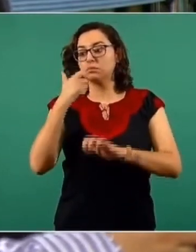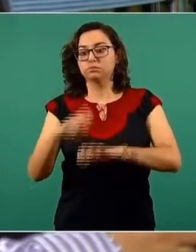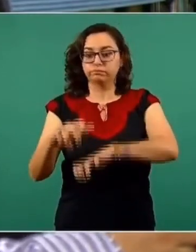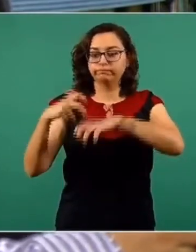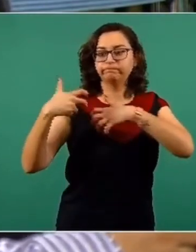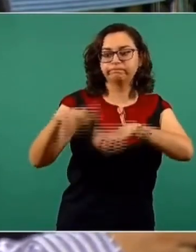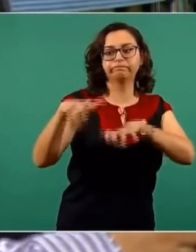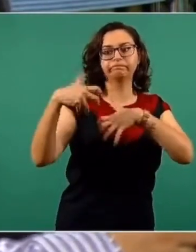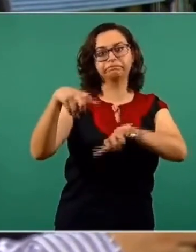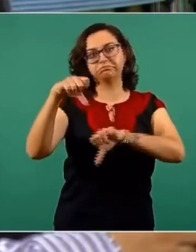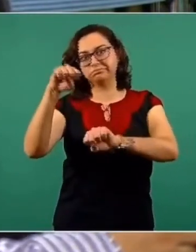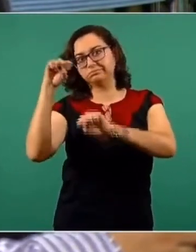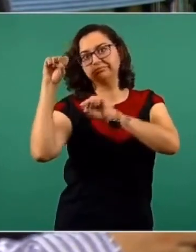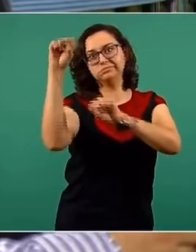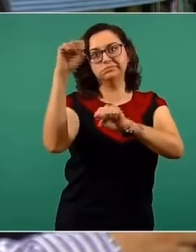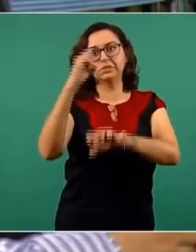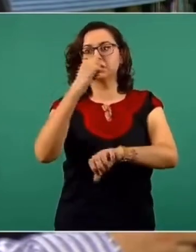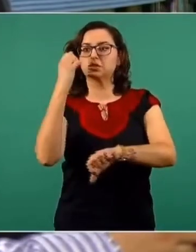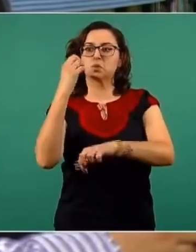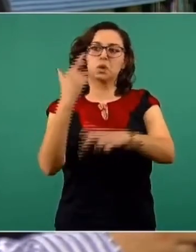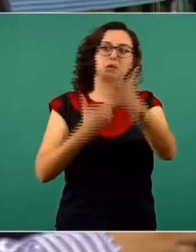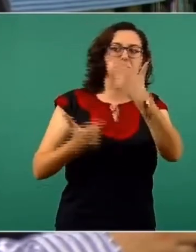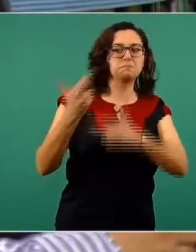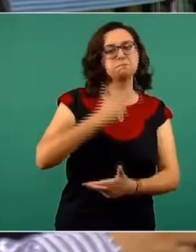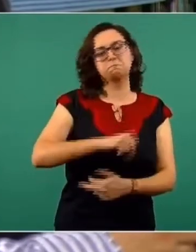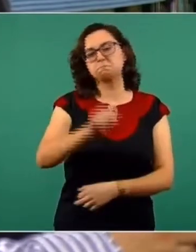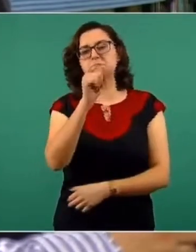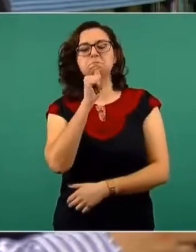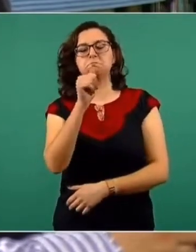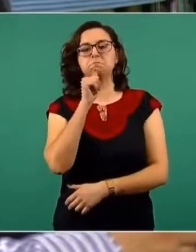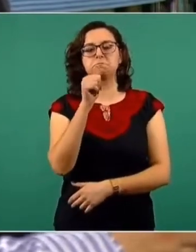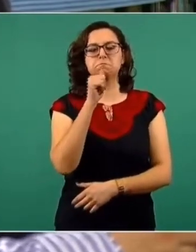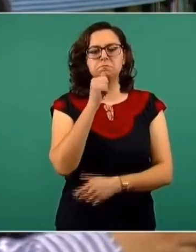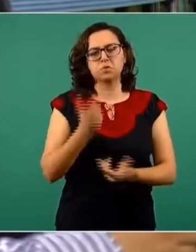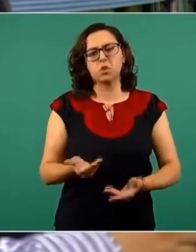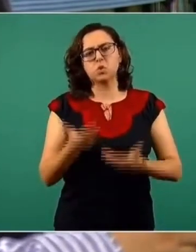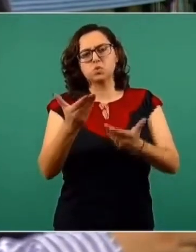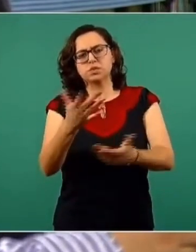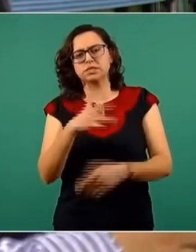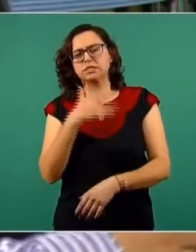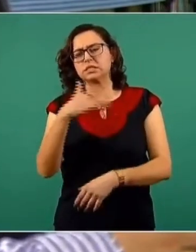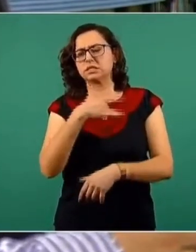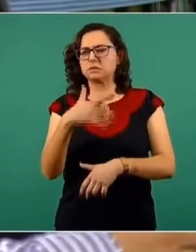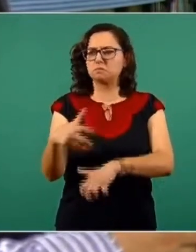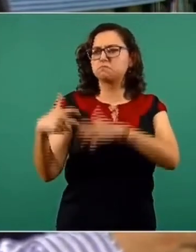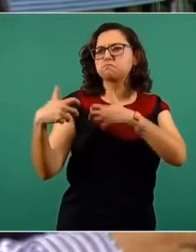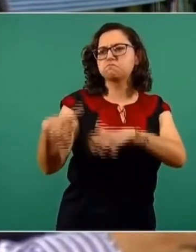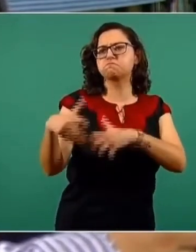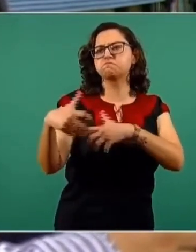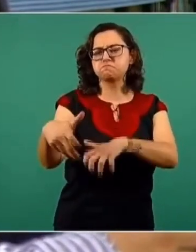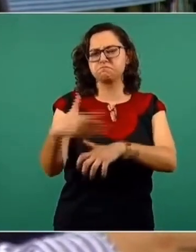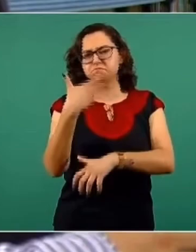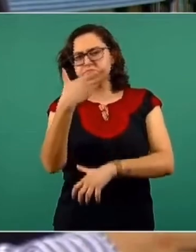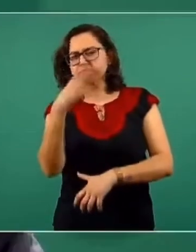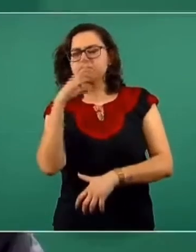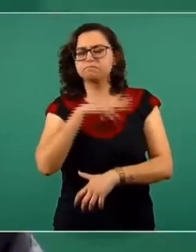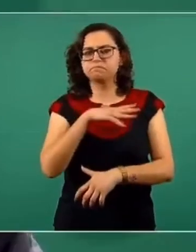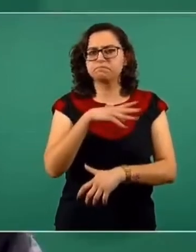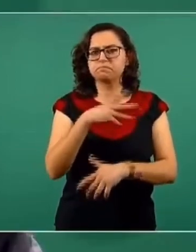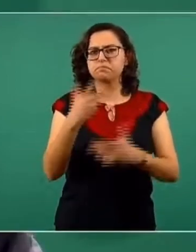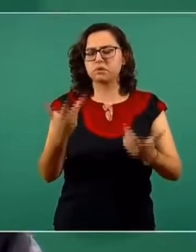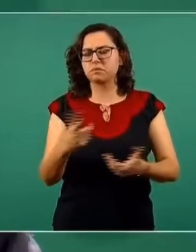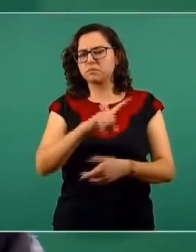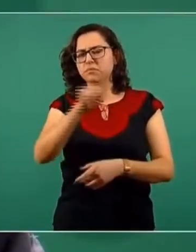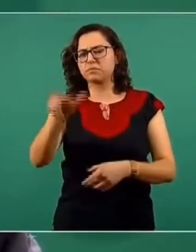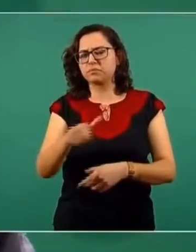sentido, hay una manifestación, ¿qué opina usted referente a ello? ¿Y si hay un regreso seguro para las actividades? Perdón, no y